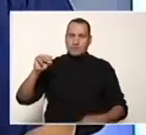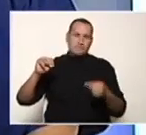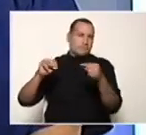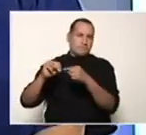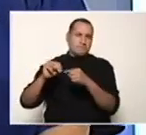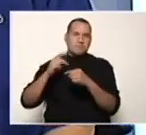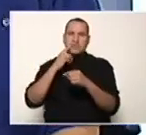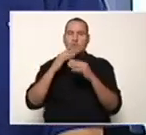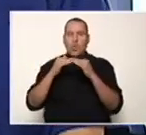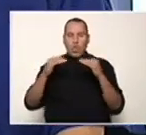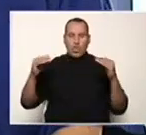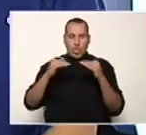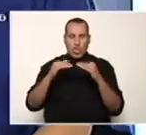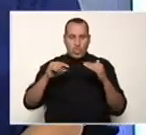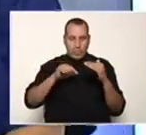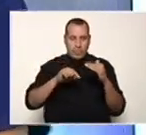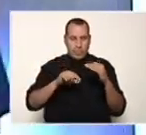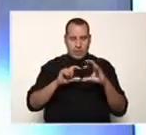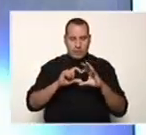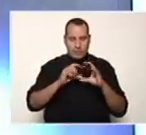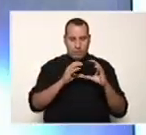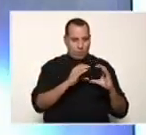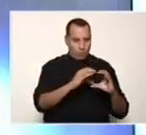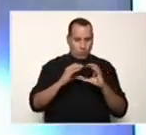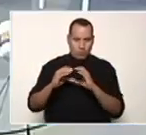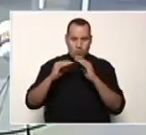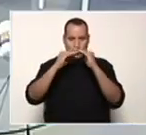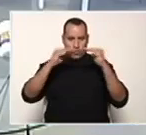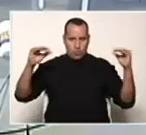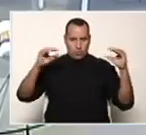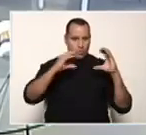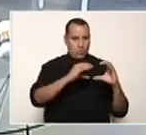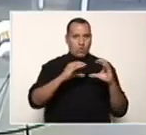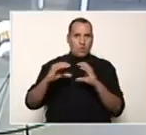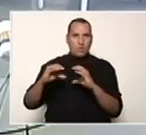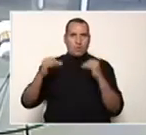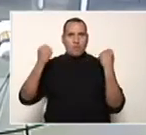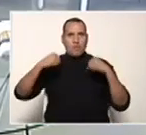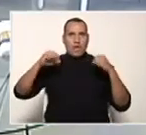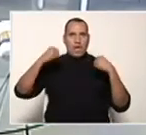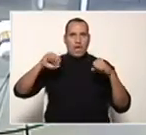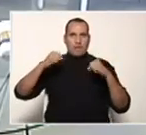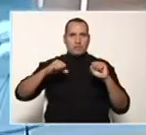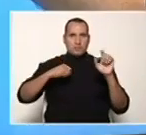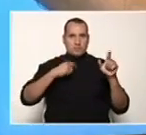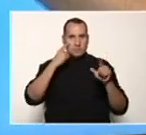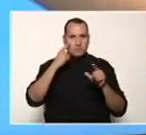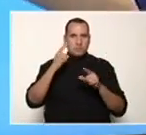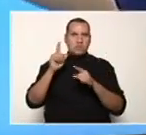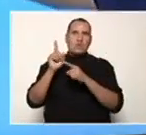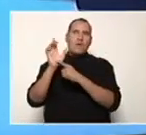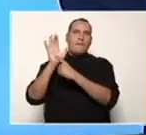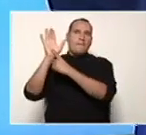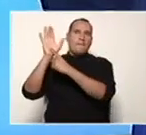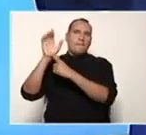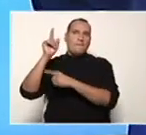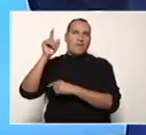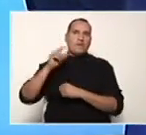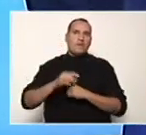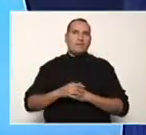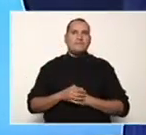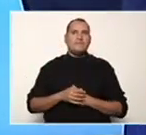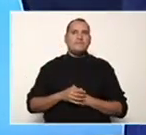un binomio. Para eso tenemos un ejercicio en la pantalla principal. Tenemos el